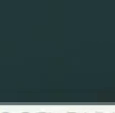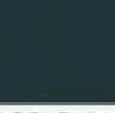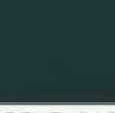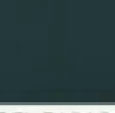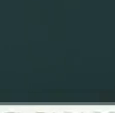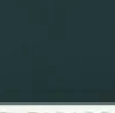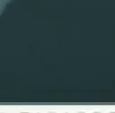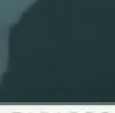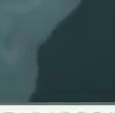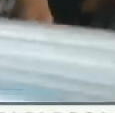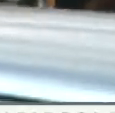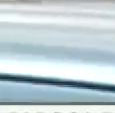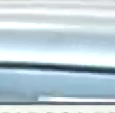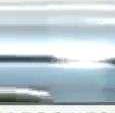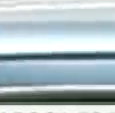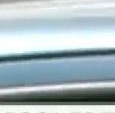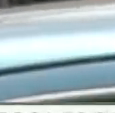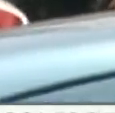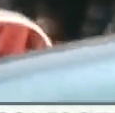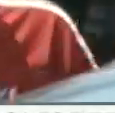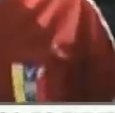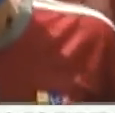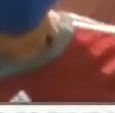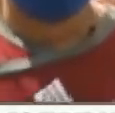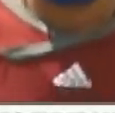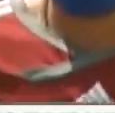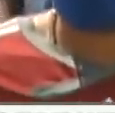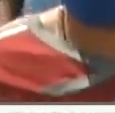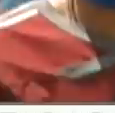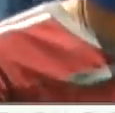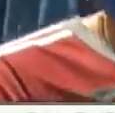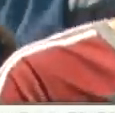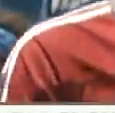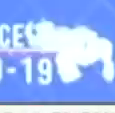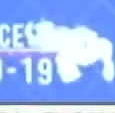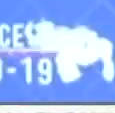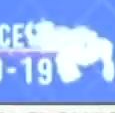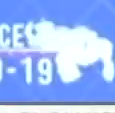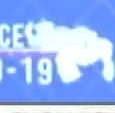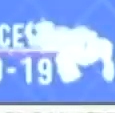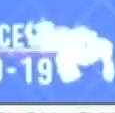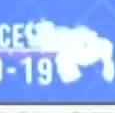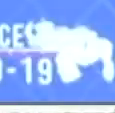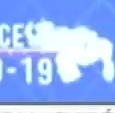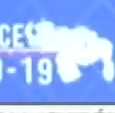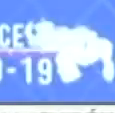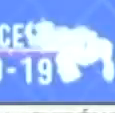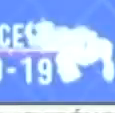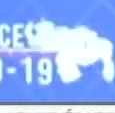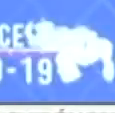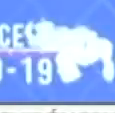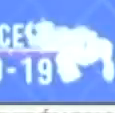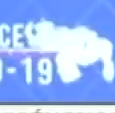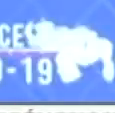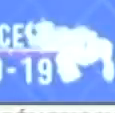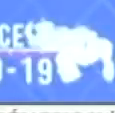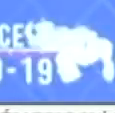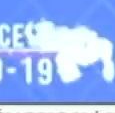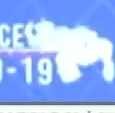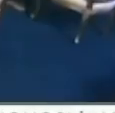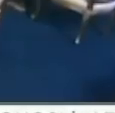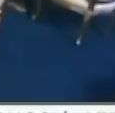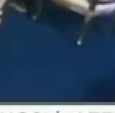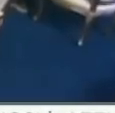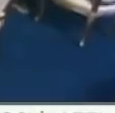frontera, con Brasil, en esta segunda, ola, que atraviesa el país, el presidente, Nicolás Maduro, ordenó, el perfeccionamiento, del